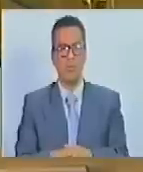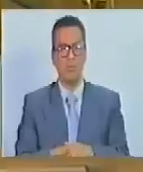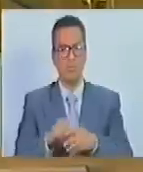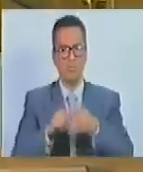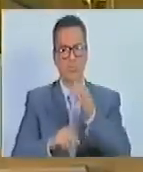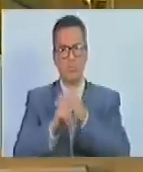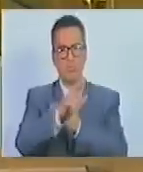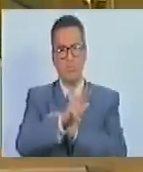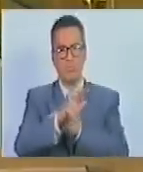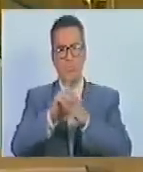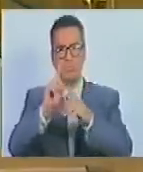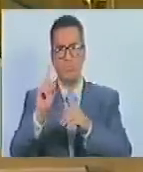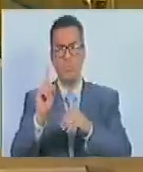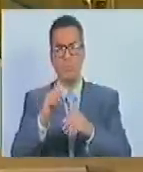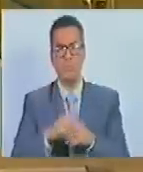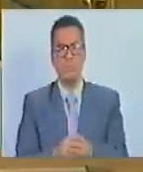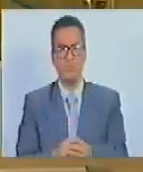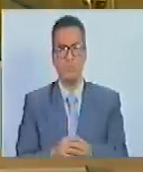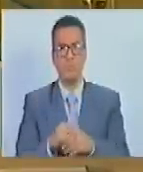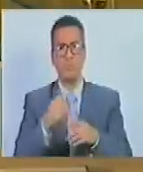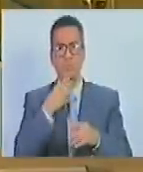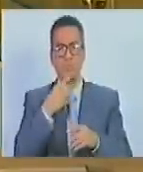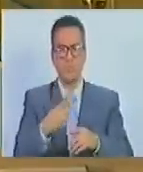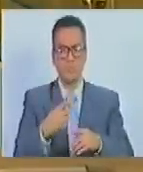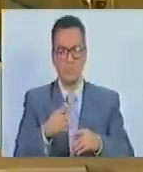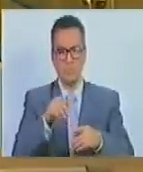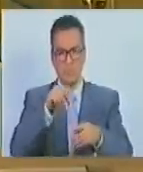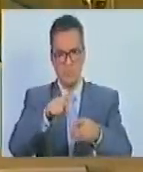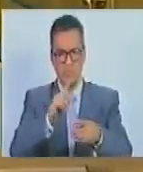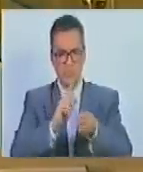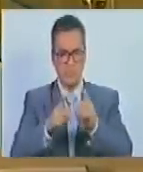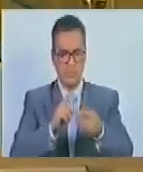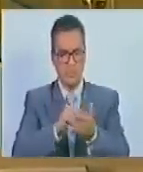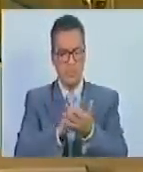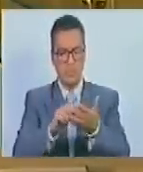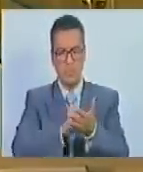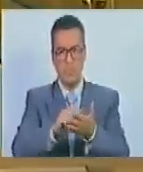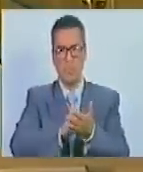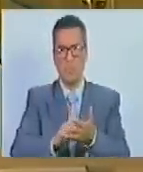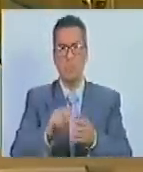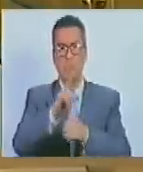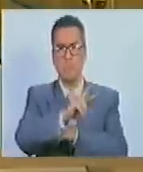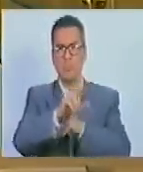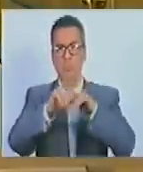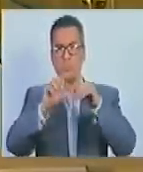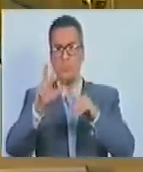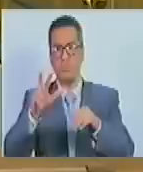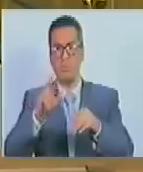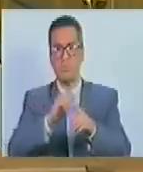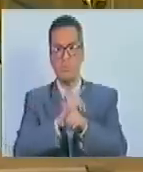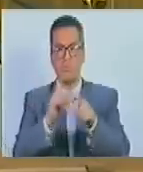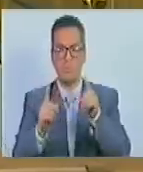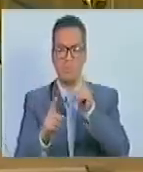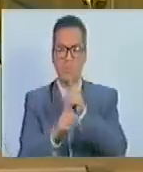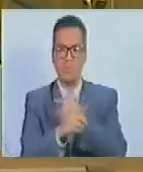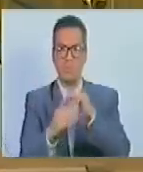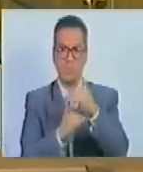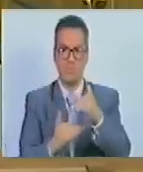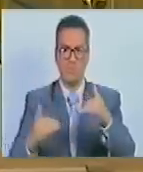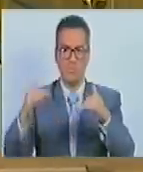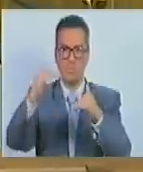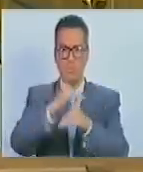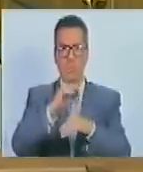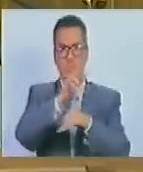Trigésimo primero. Se sugiere aprobar con modificación el contenido del artículo 33 que pasa a ser el